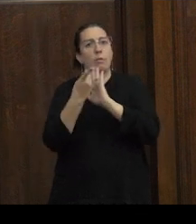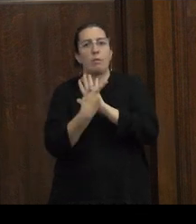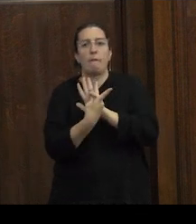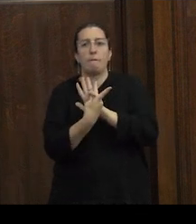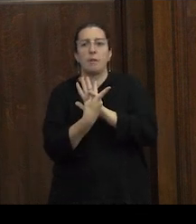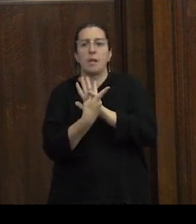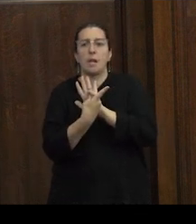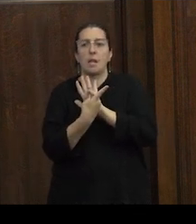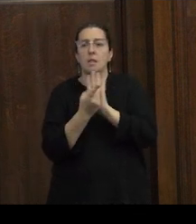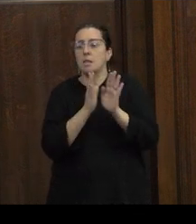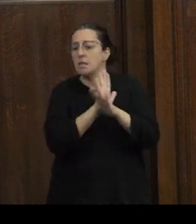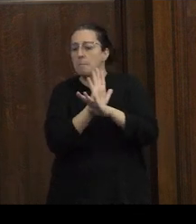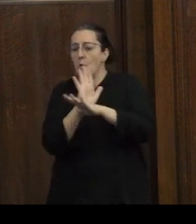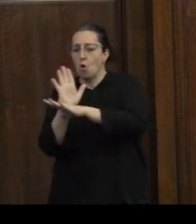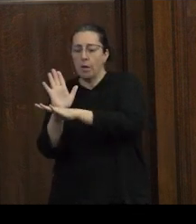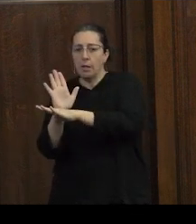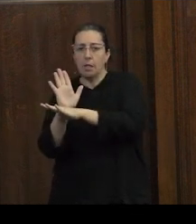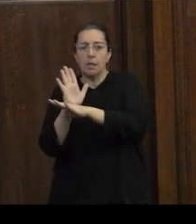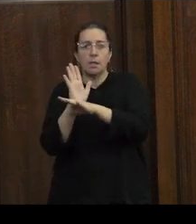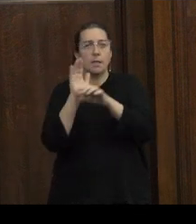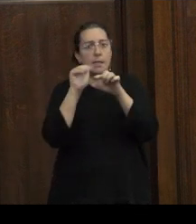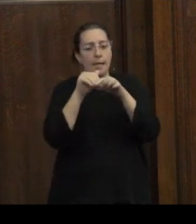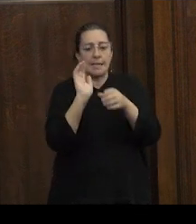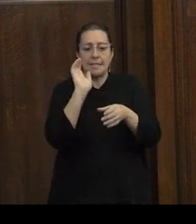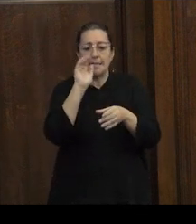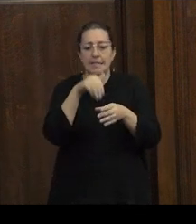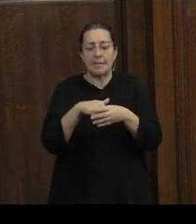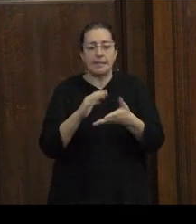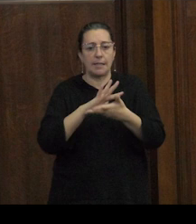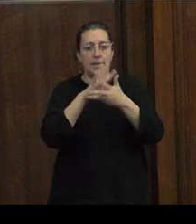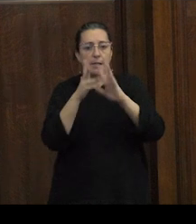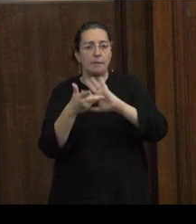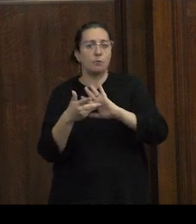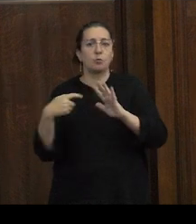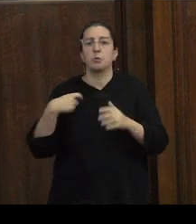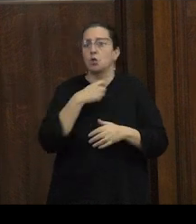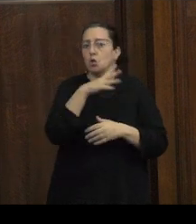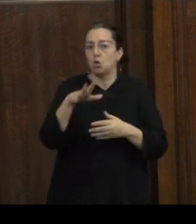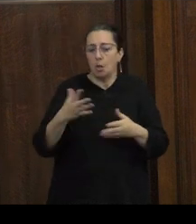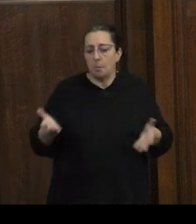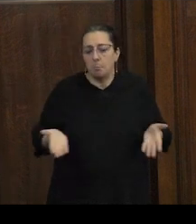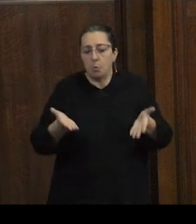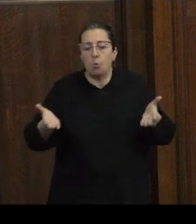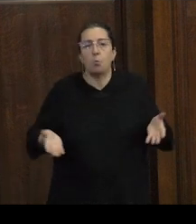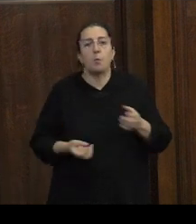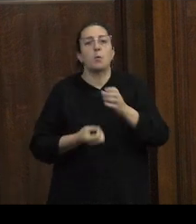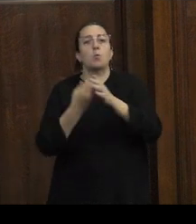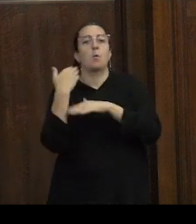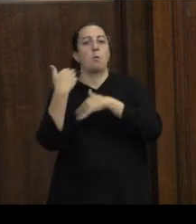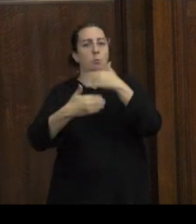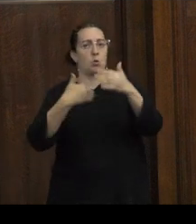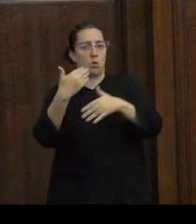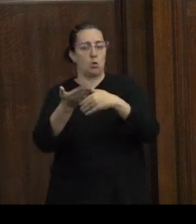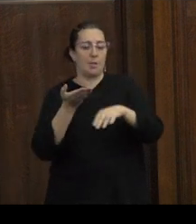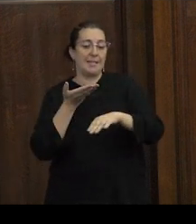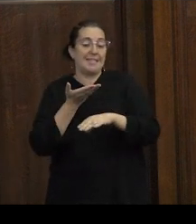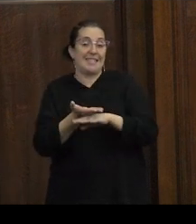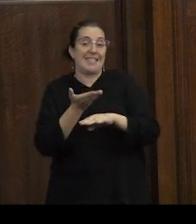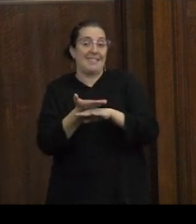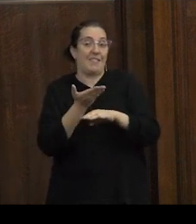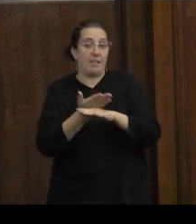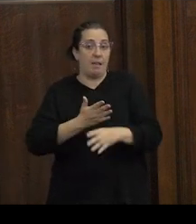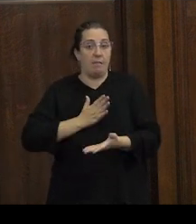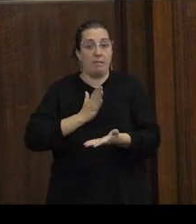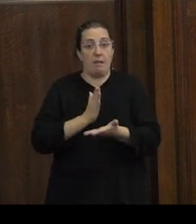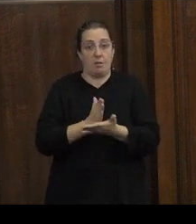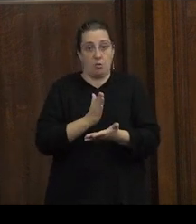se insertan en la discursividad social y promueven nuevos procesos de exigibilidad de derechos por eso pienso